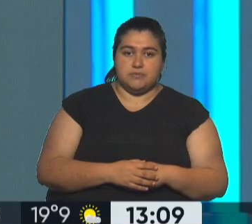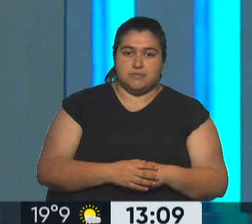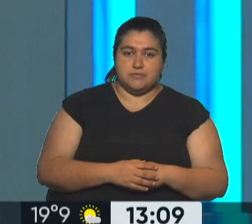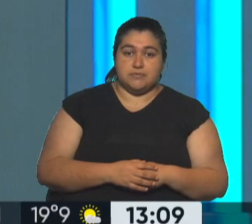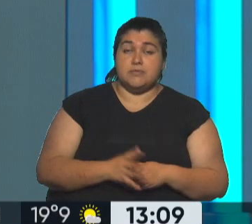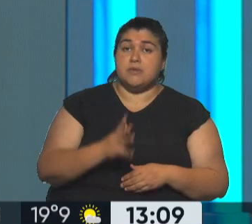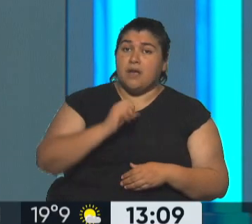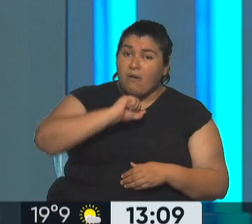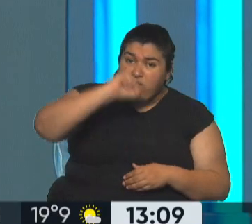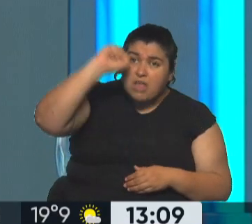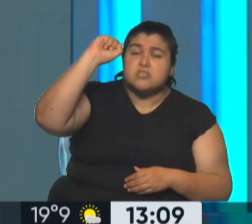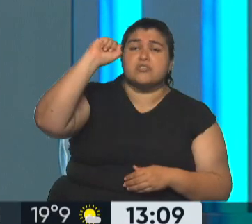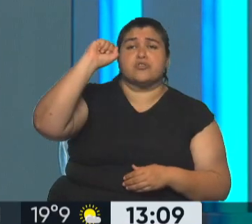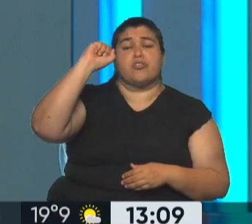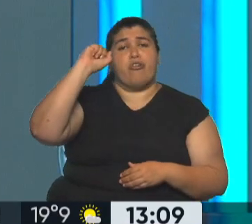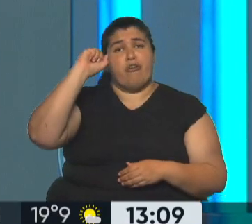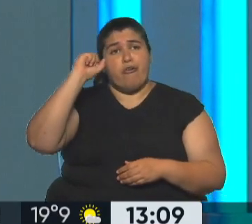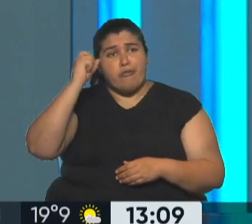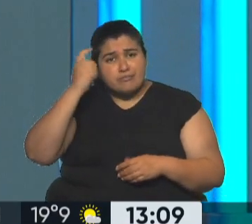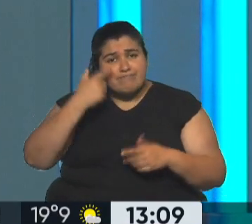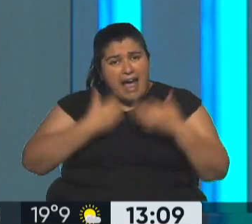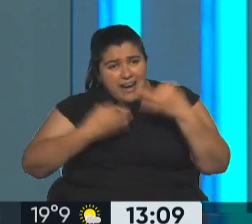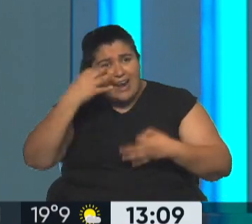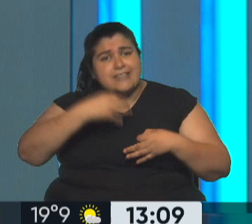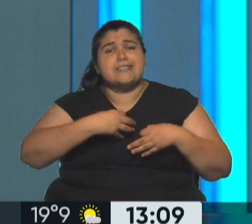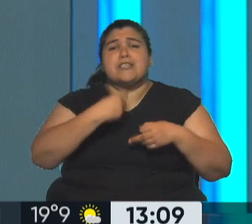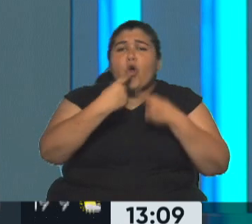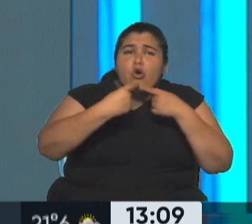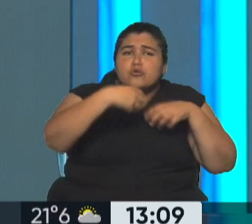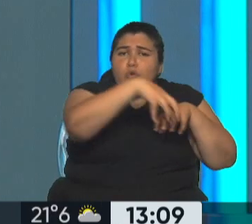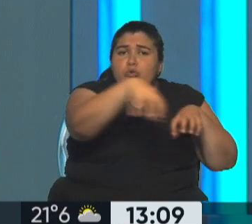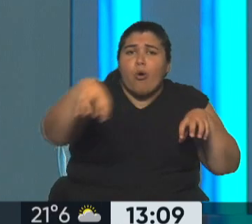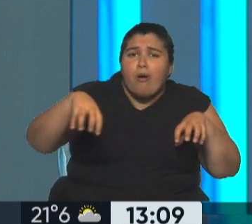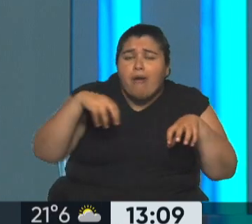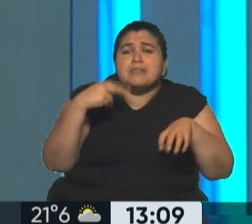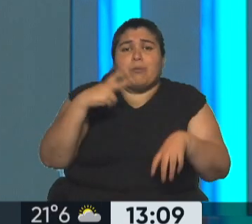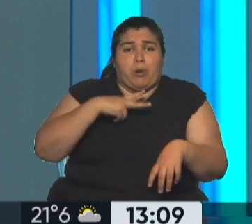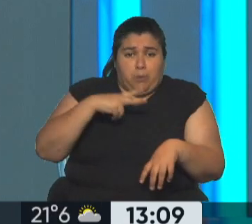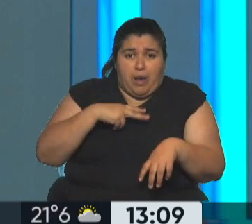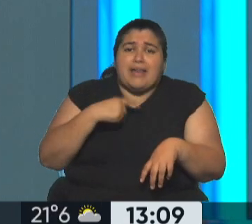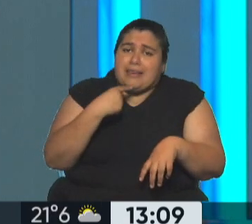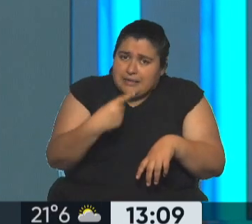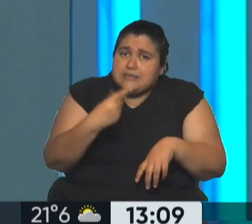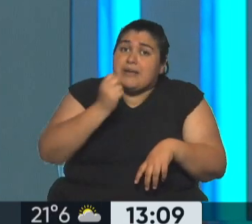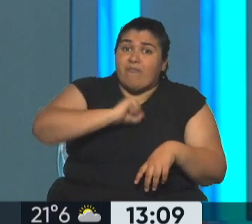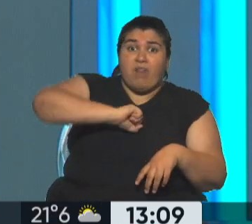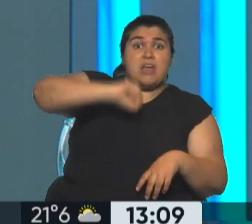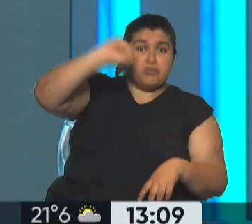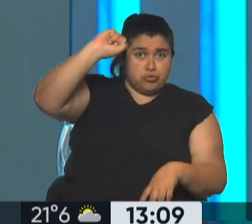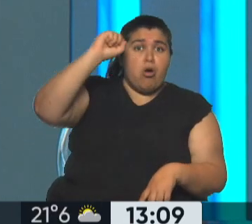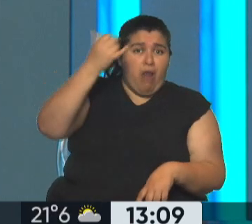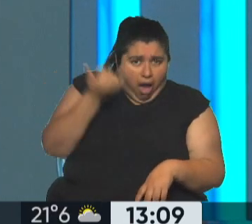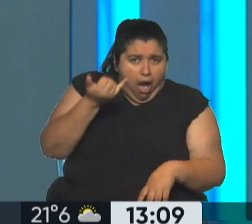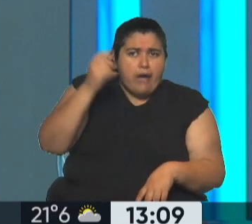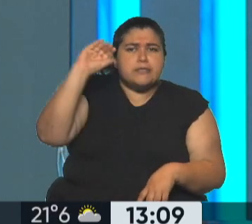La inflación y las estimaciones de algunas consultoras privadas que estarían señalando que hay una desaceleración de la inflación.